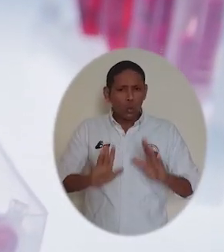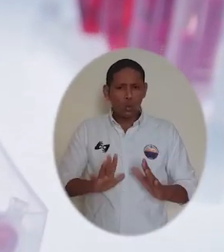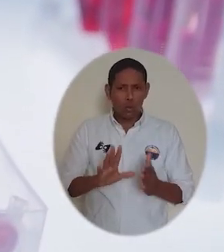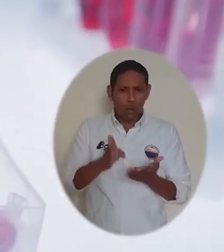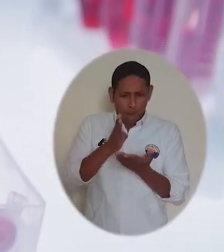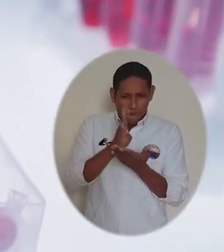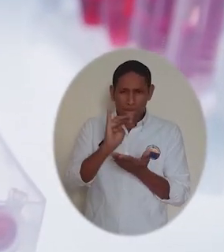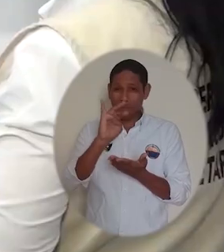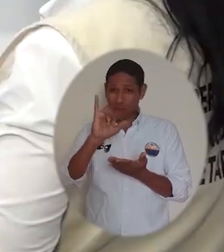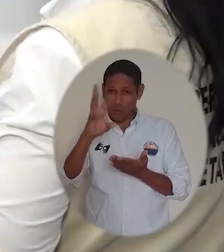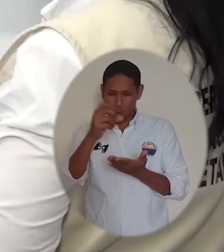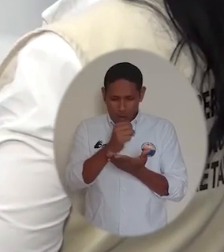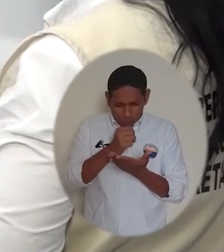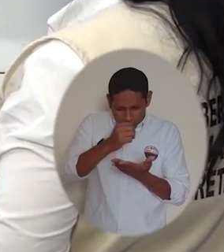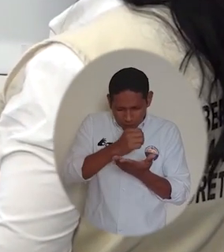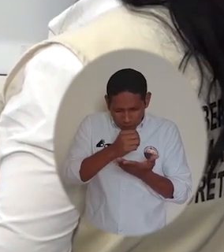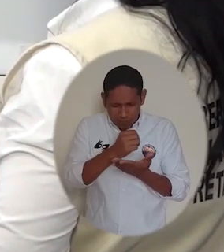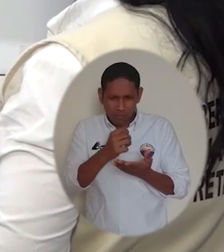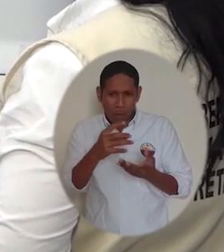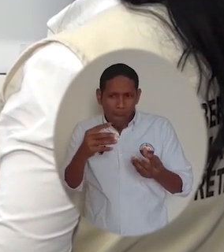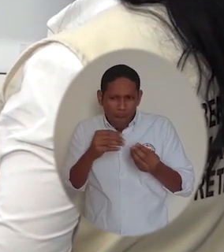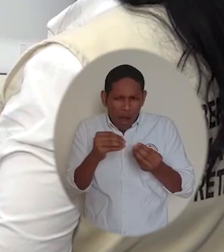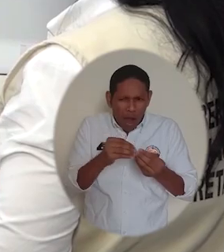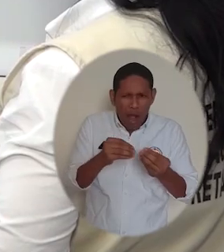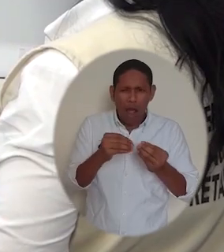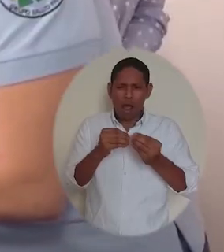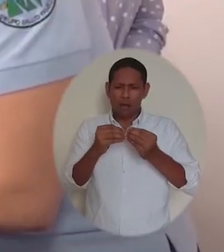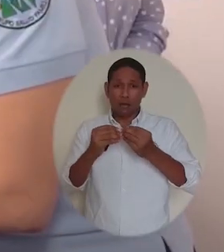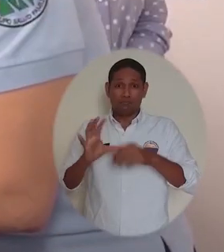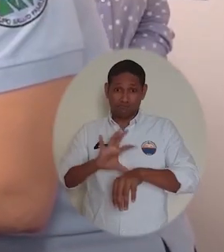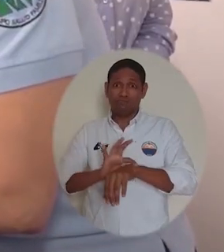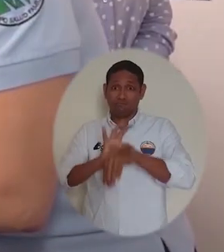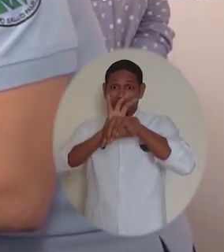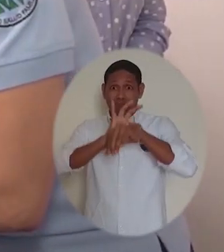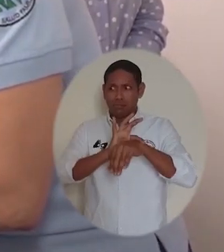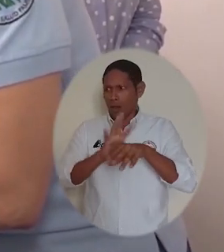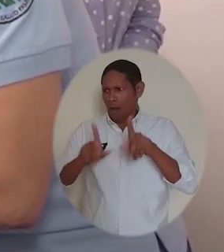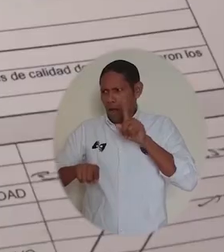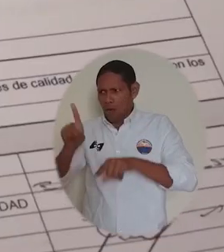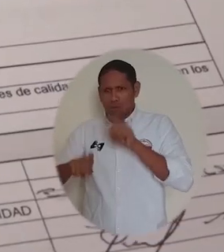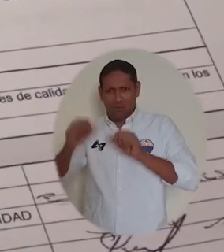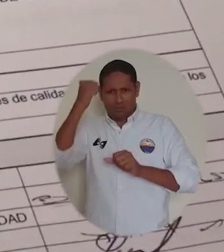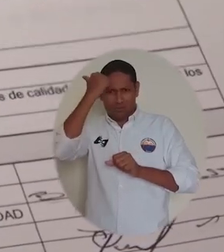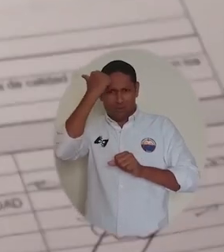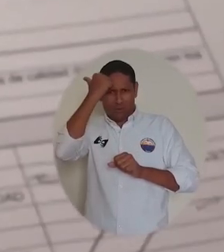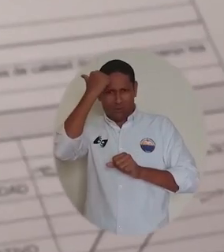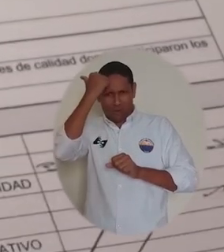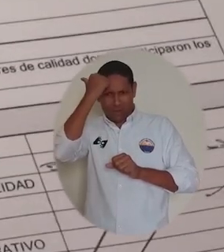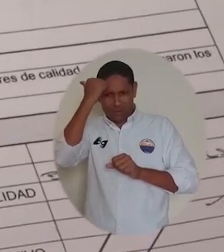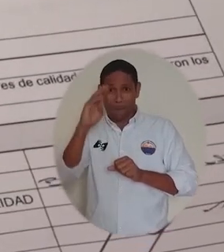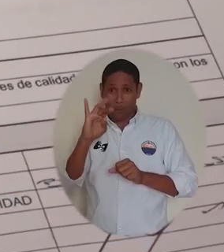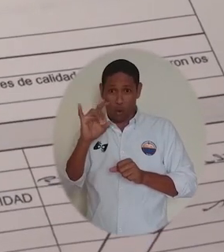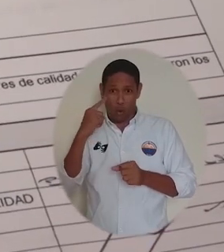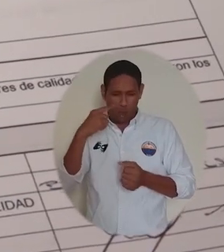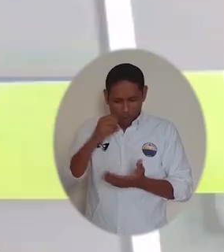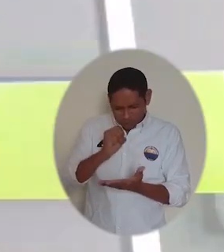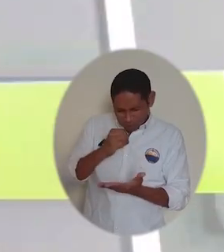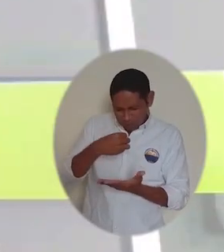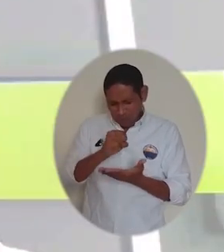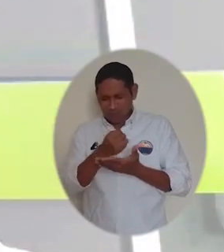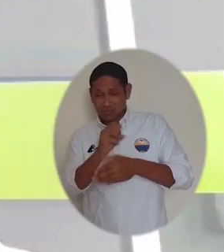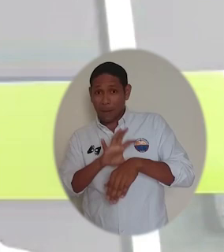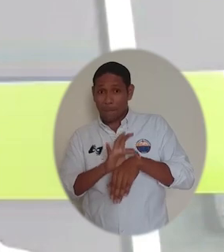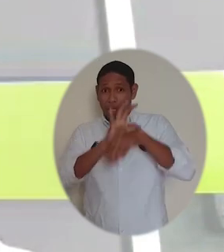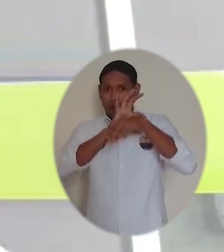la detección del COVID. Muchos docentes del programa de medicina, muchos docentes del programa de biología, estamos volcados en la participación en el